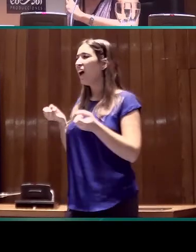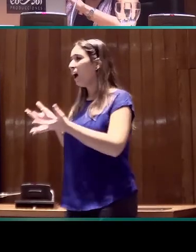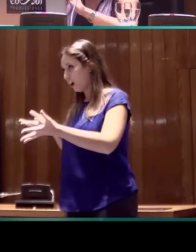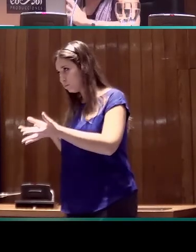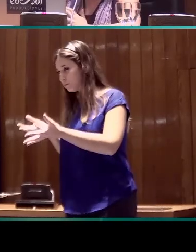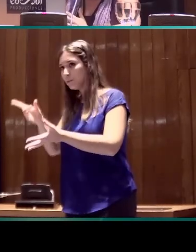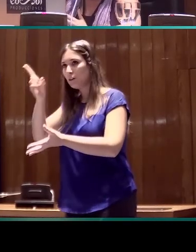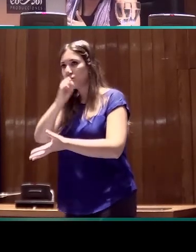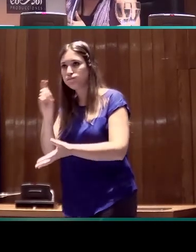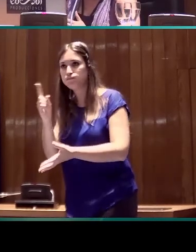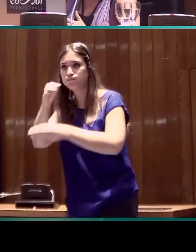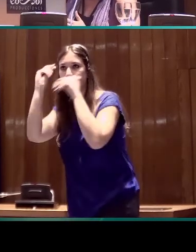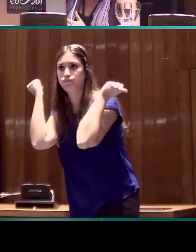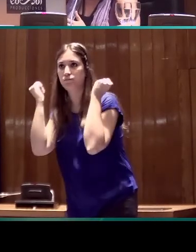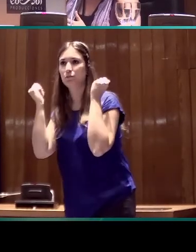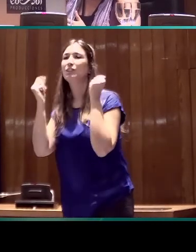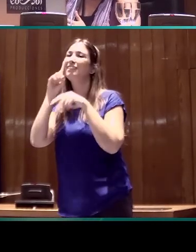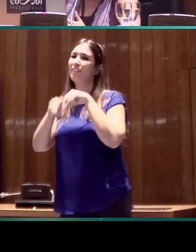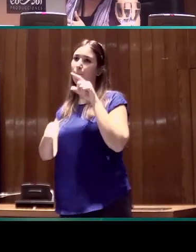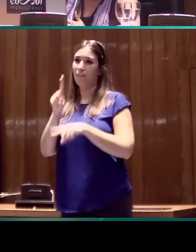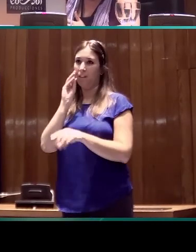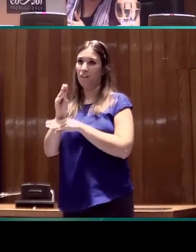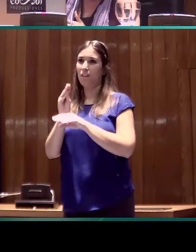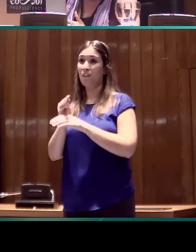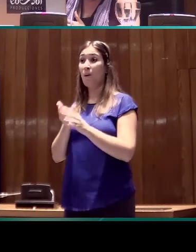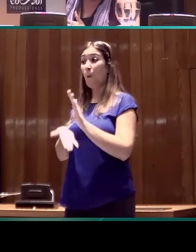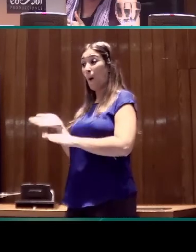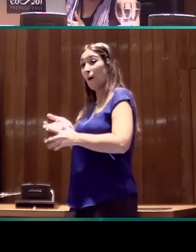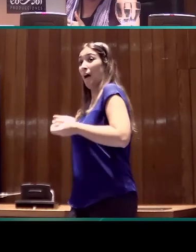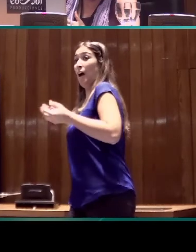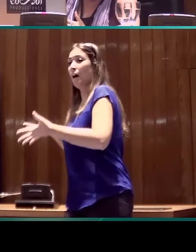es un poco evaluar qué materiales son más adecuados.